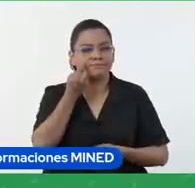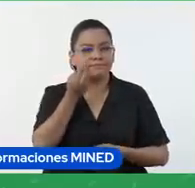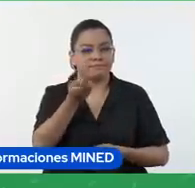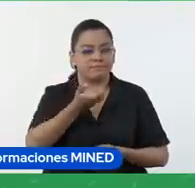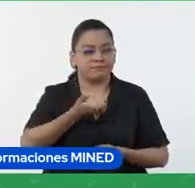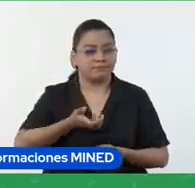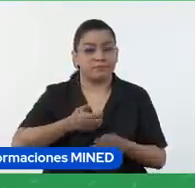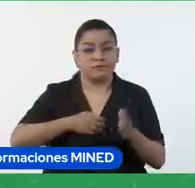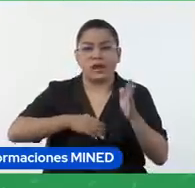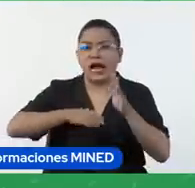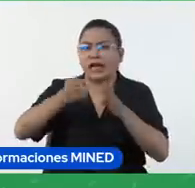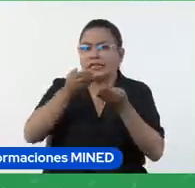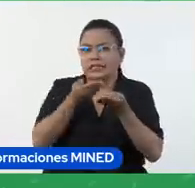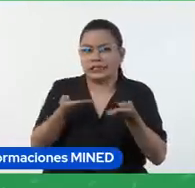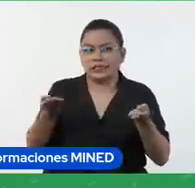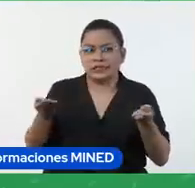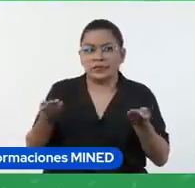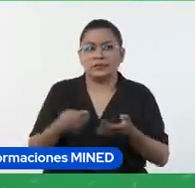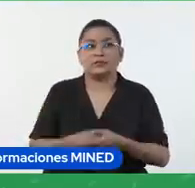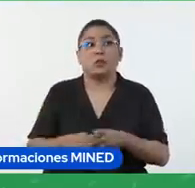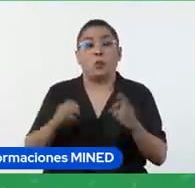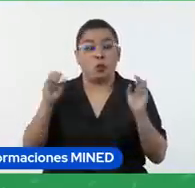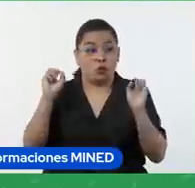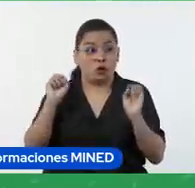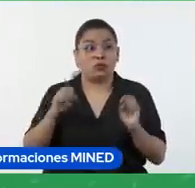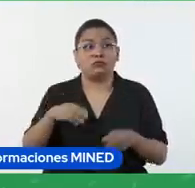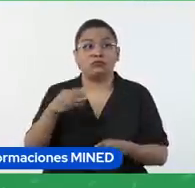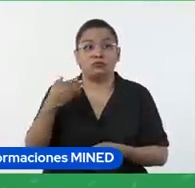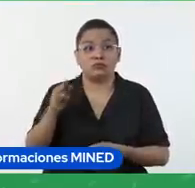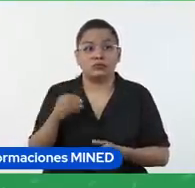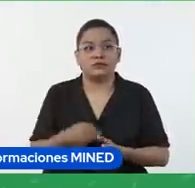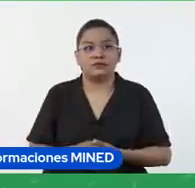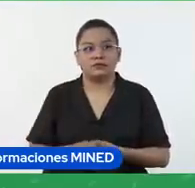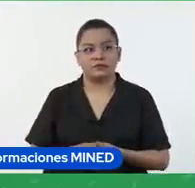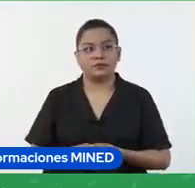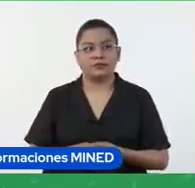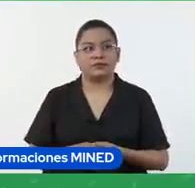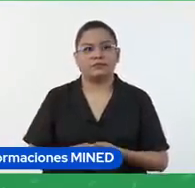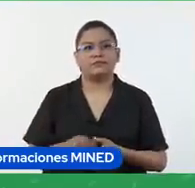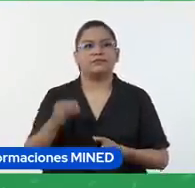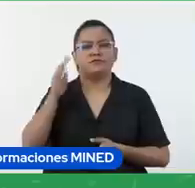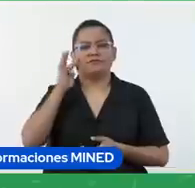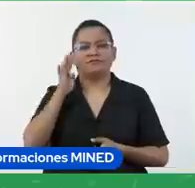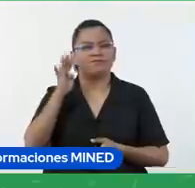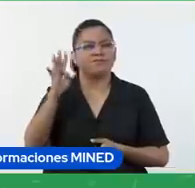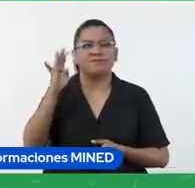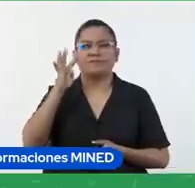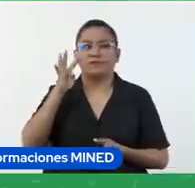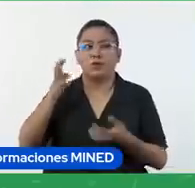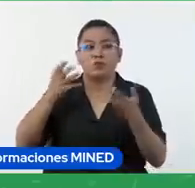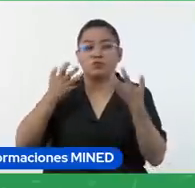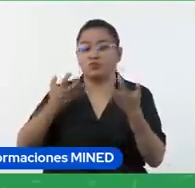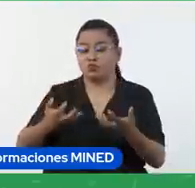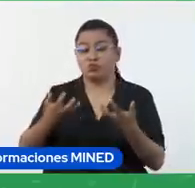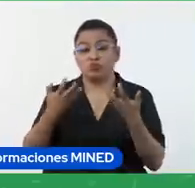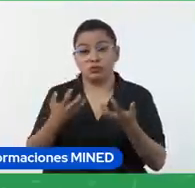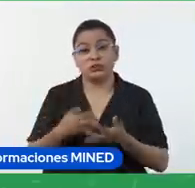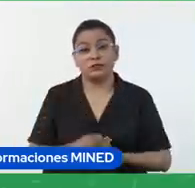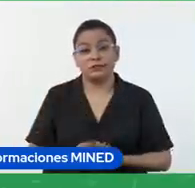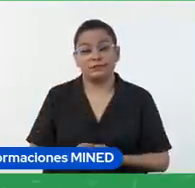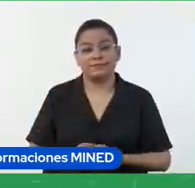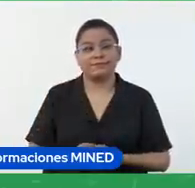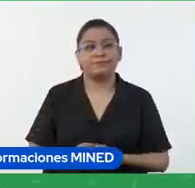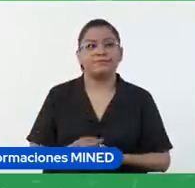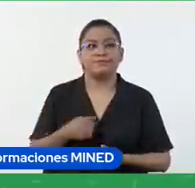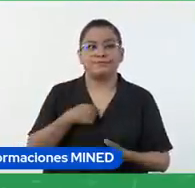más herramientas que también podemos utilizar. Ya que hay que ser creativo, cualquier herramienta nos puede servir, ¿verdad? Yo voy a